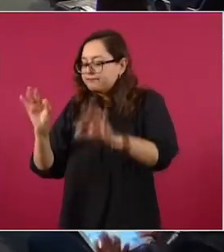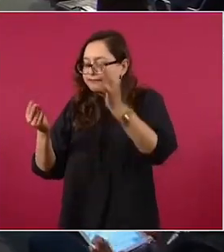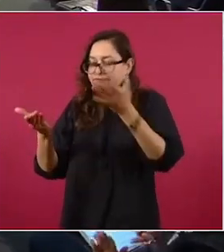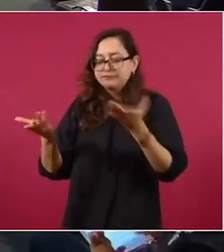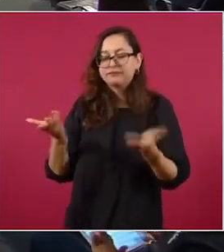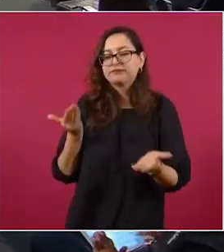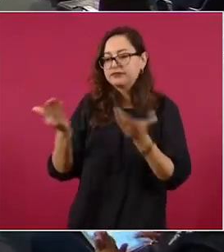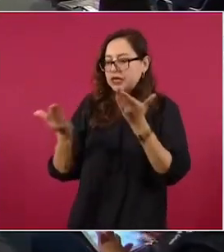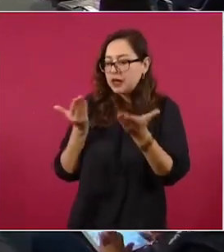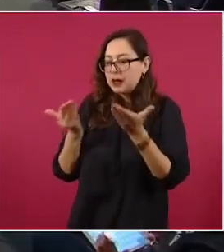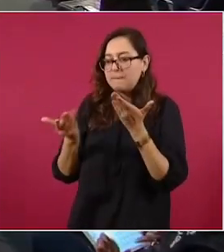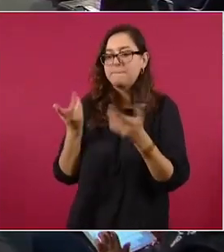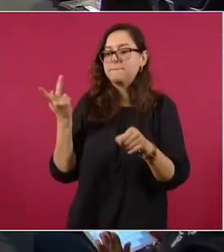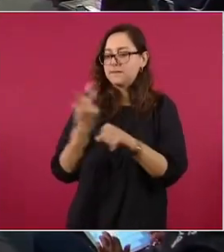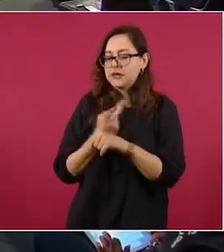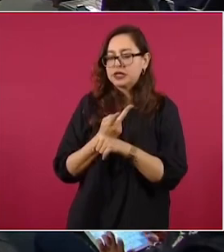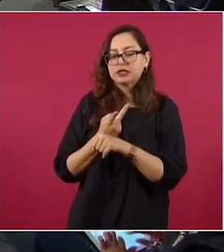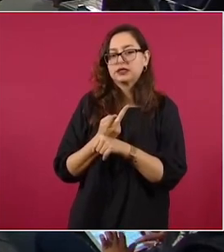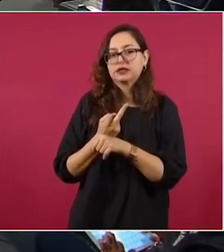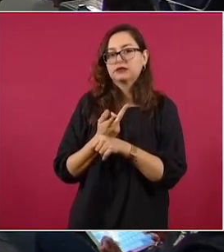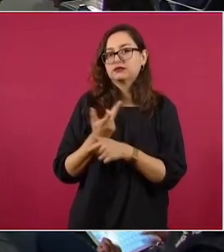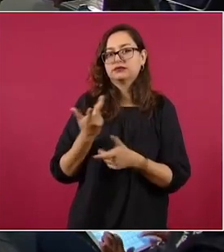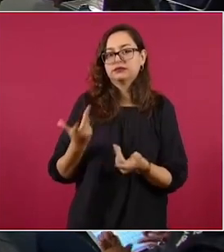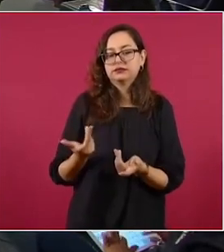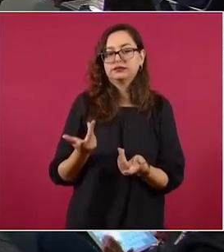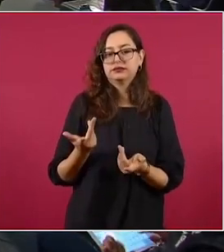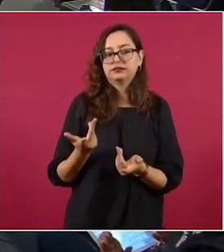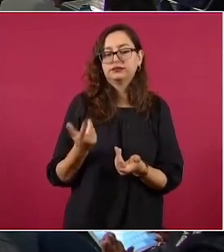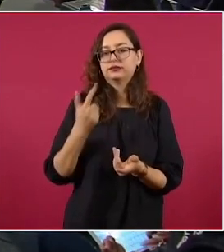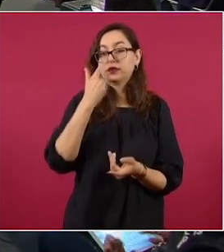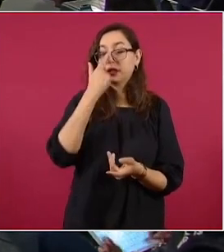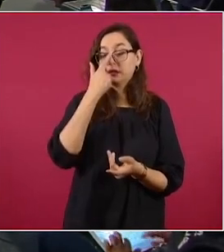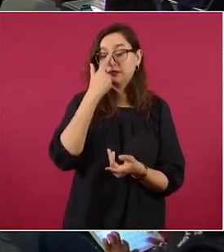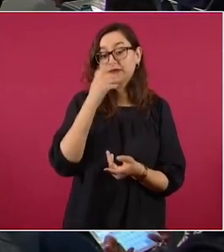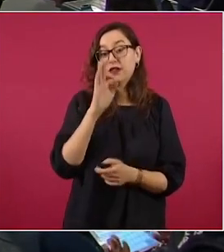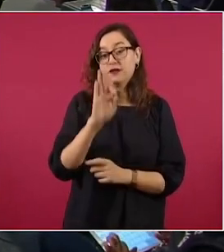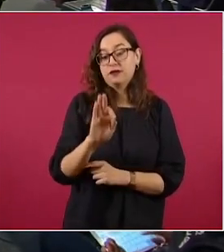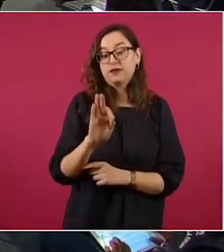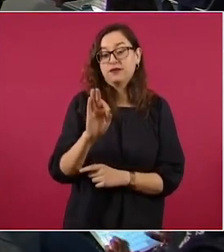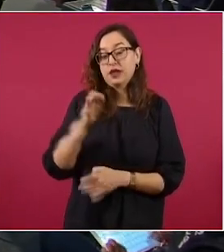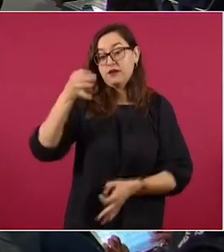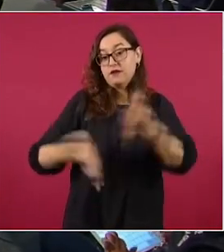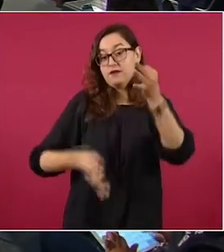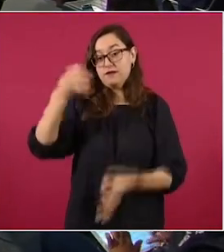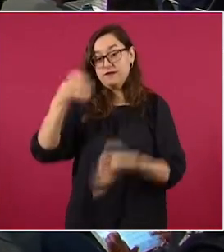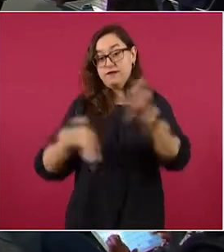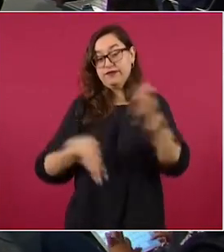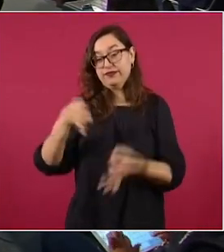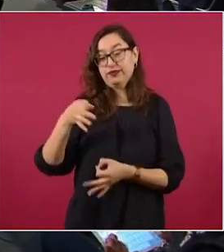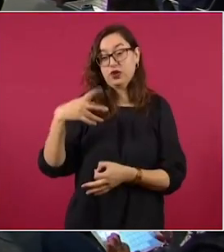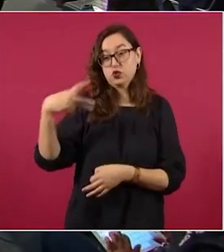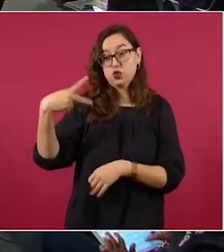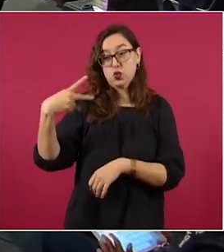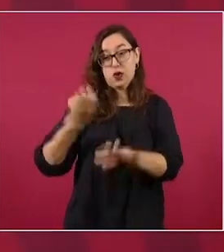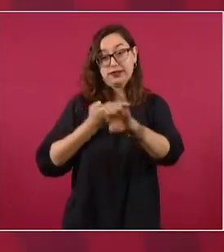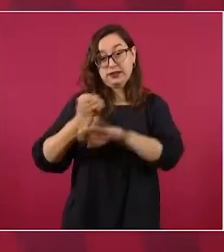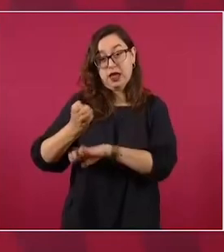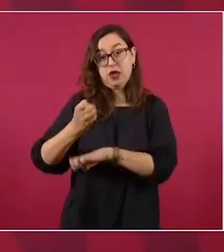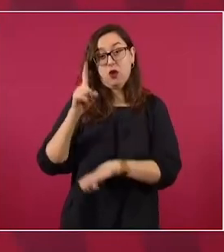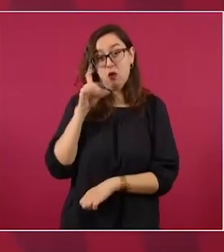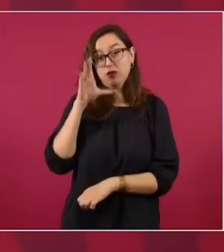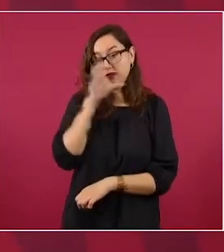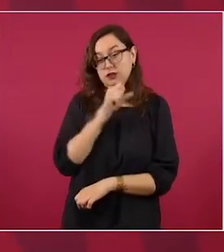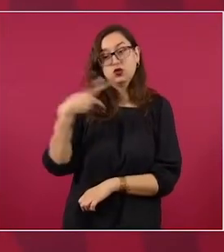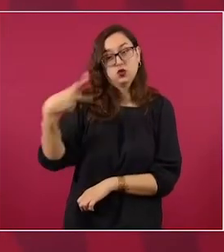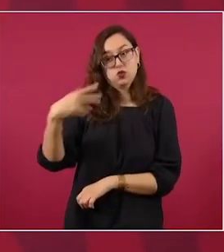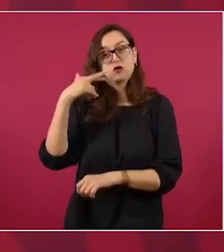fundamentales, la fiscalía del Estado, qué es lo que están